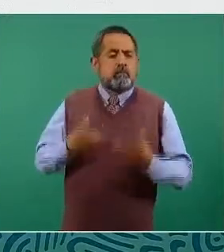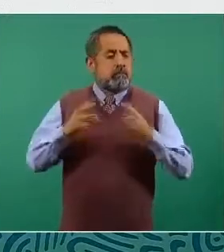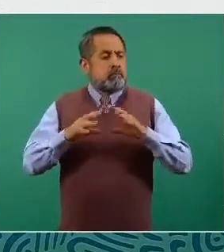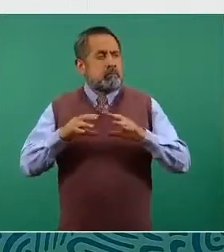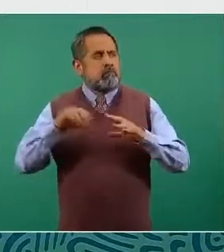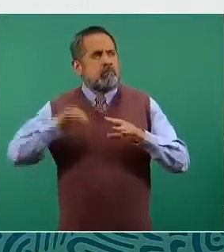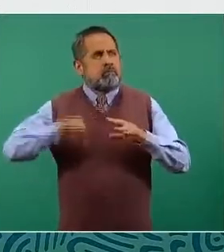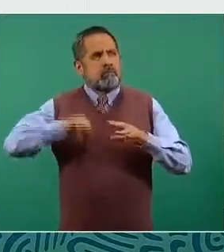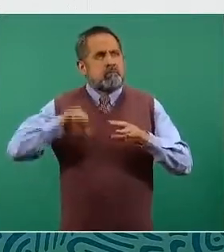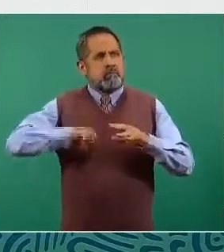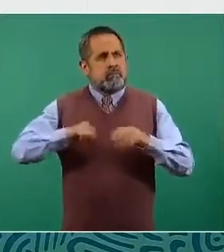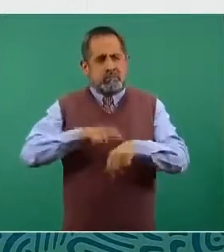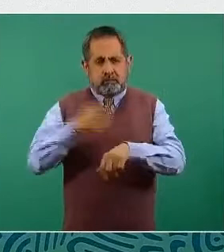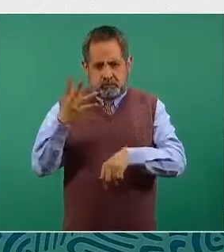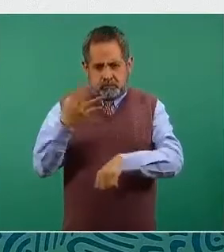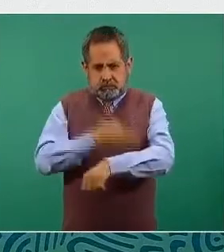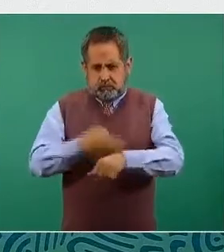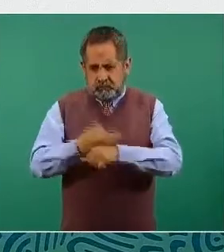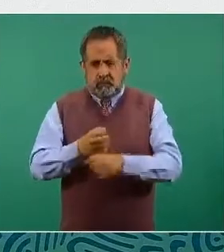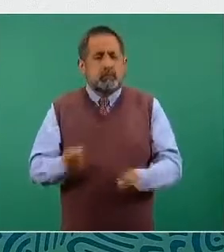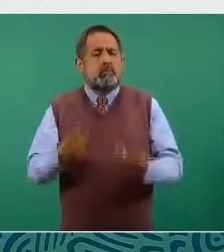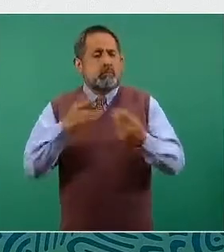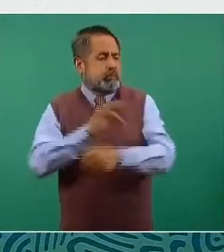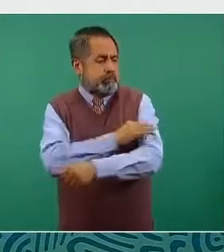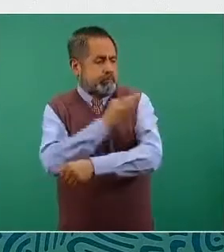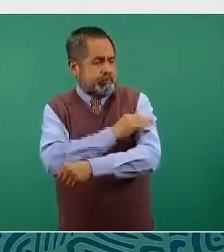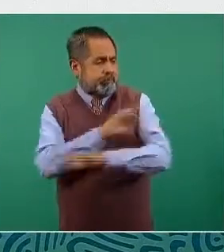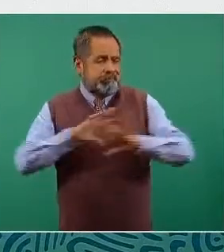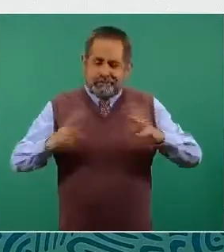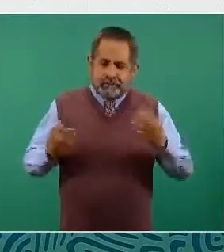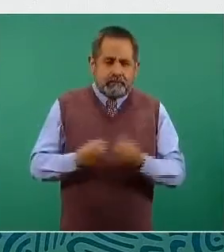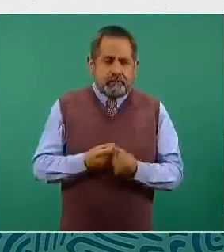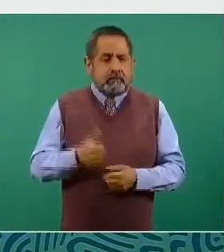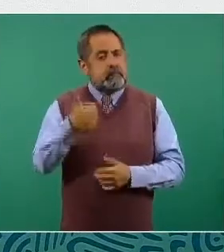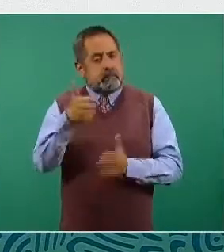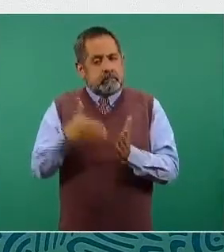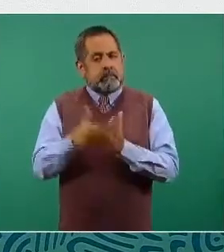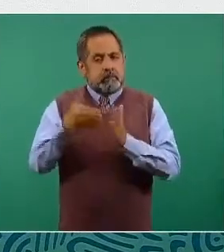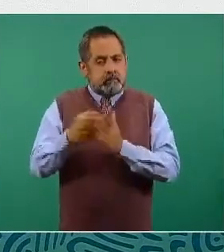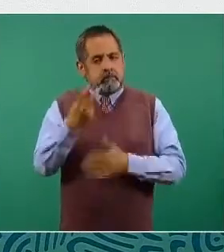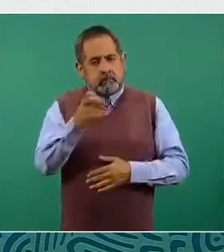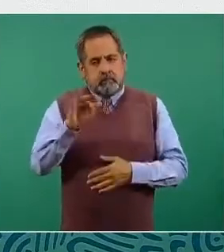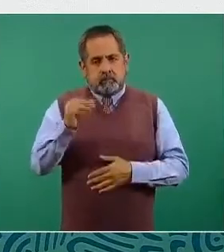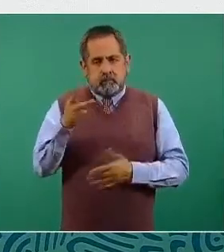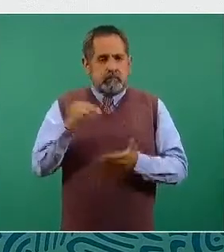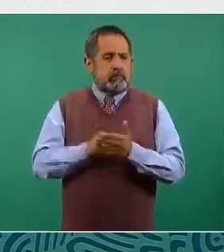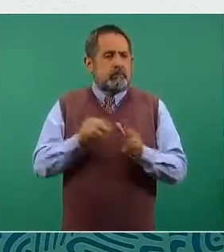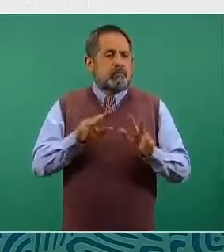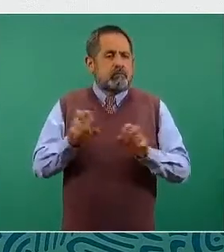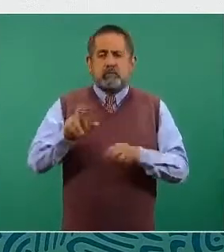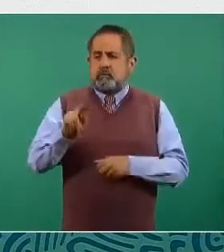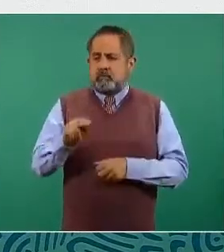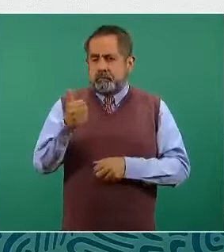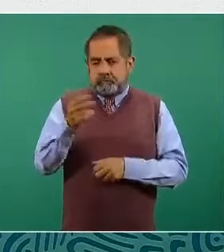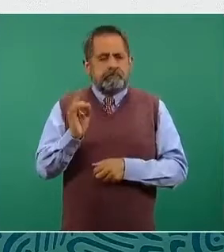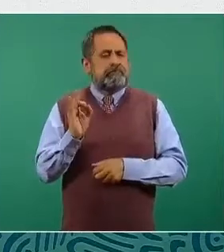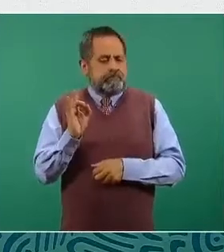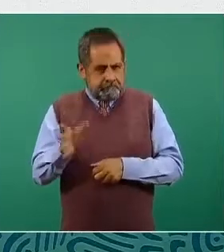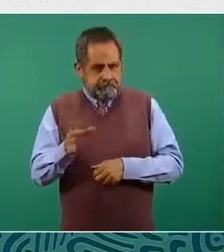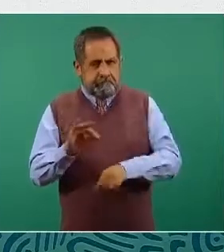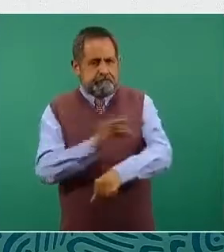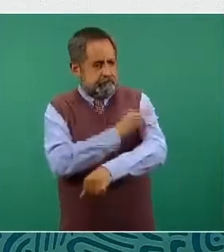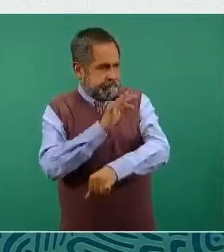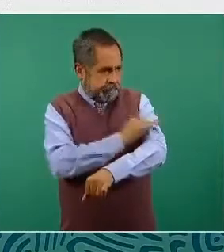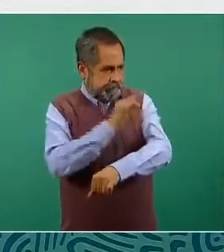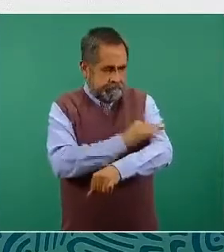hoy a las 16 horas, se han aplicado 6.243.886. Esto